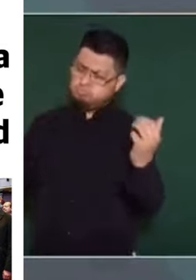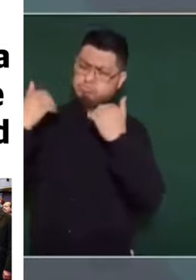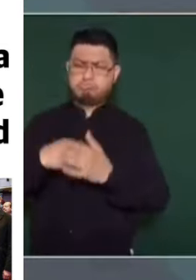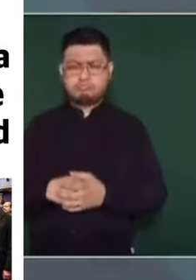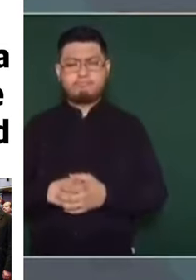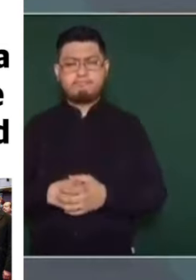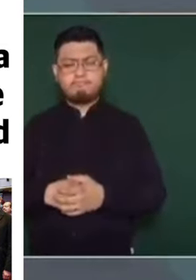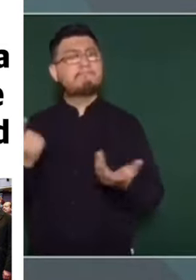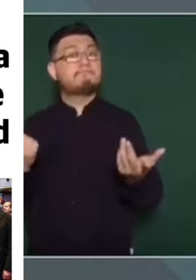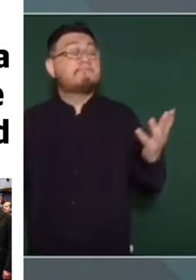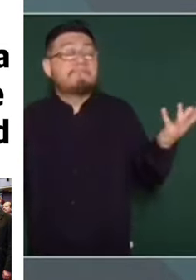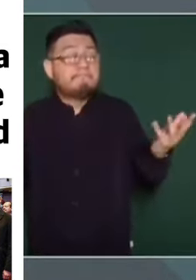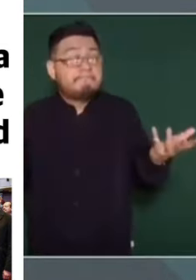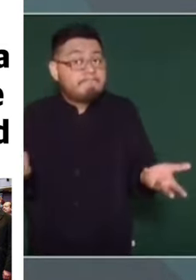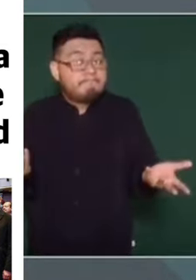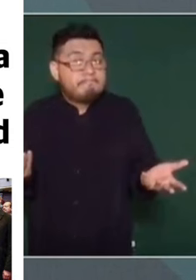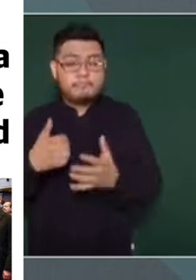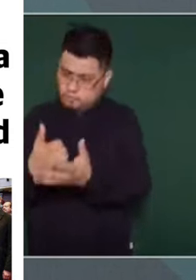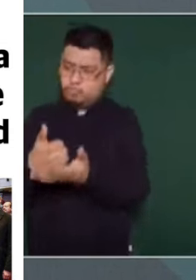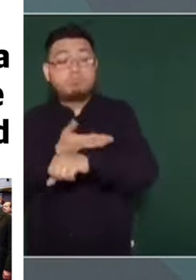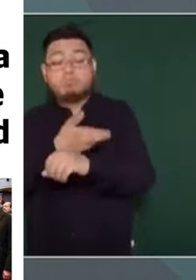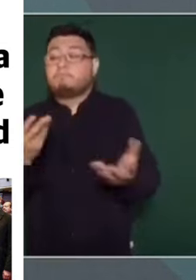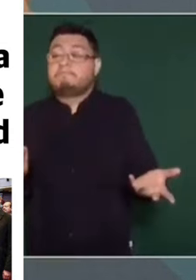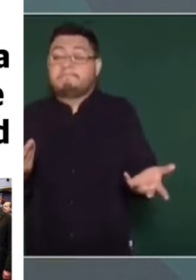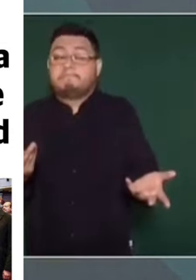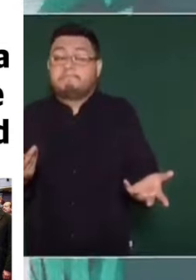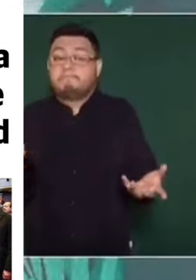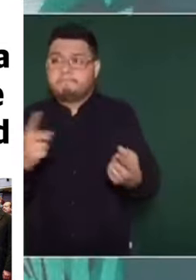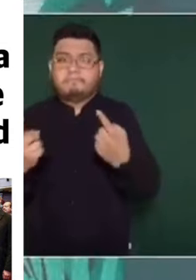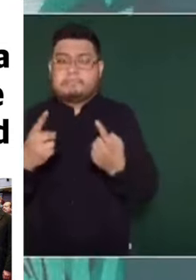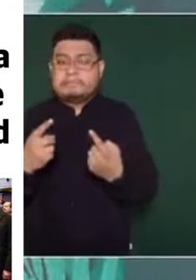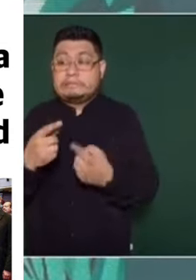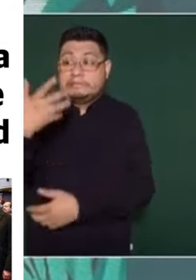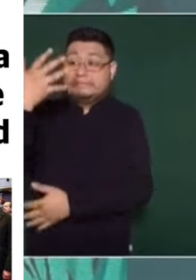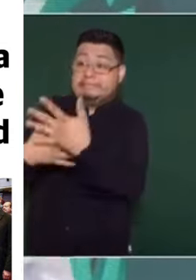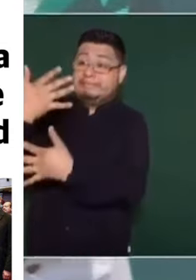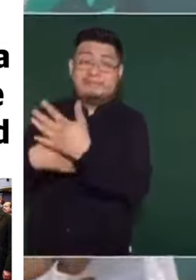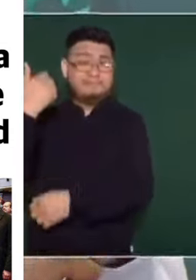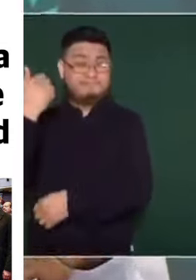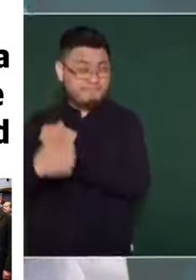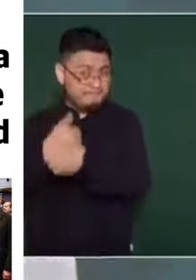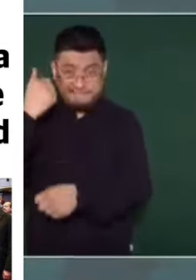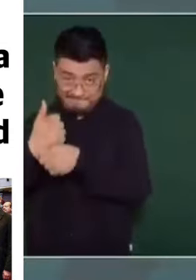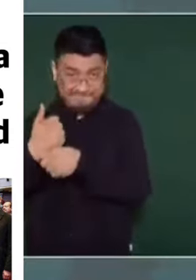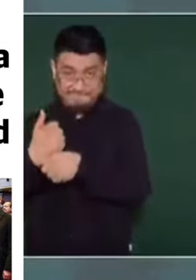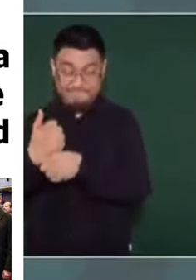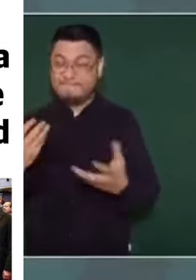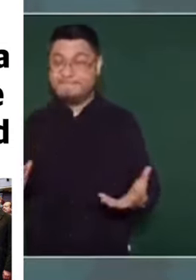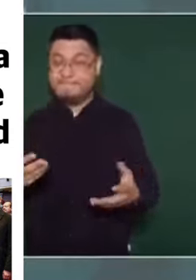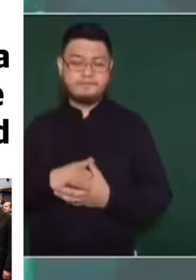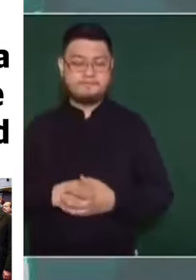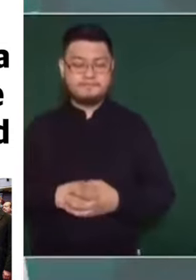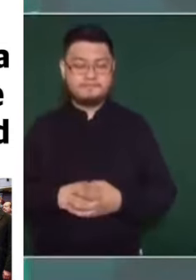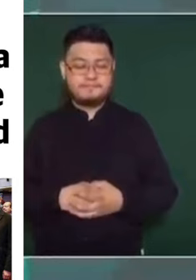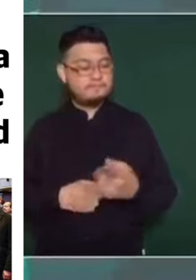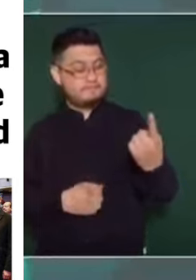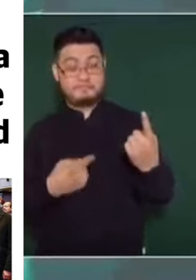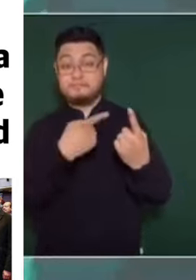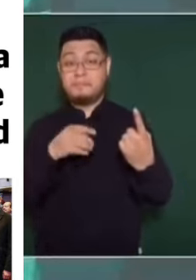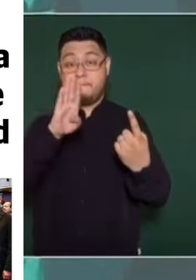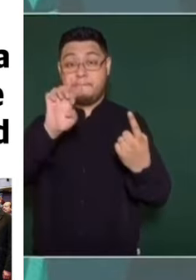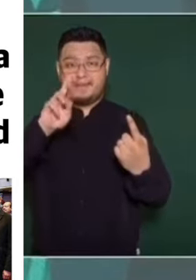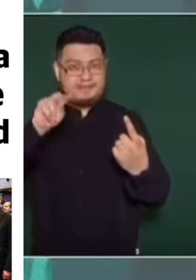pues, ¿qué vamos a hacer? Ayúdenme, estamos hablando de 15 años asegurados de trabajo. Y Berta,